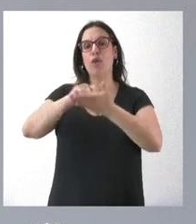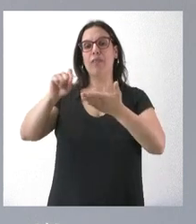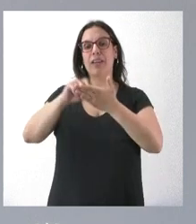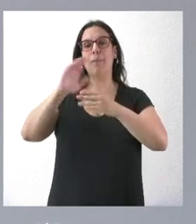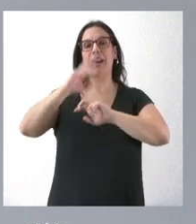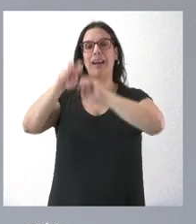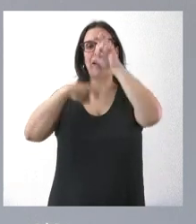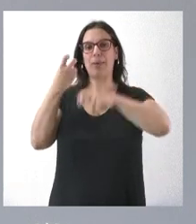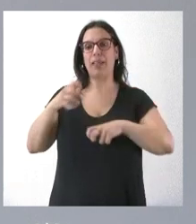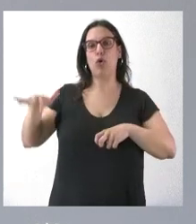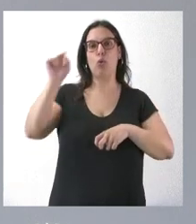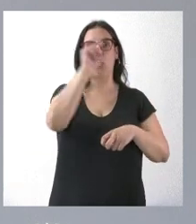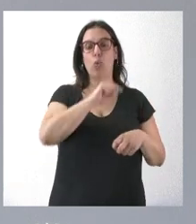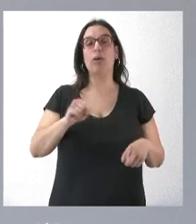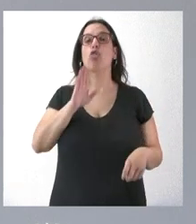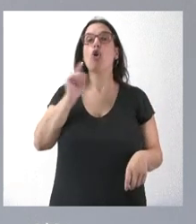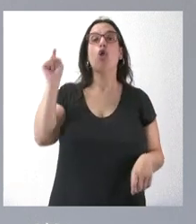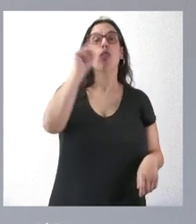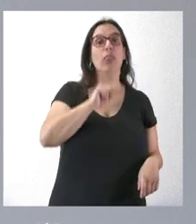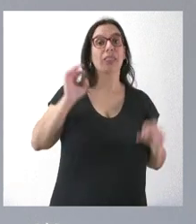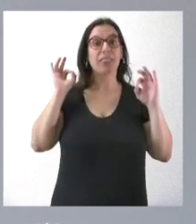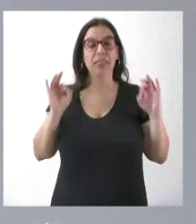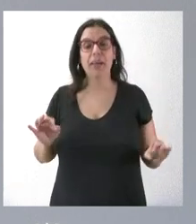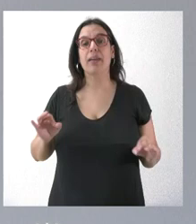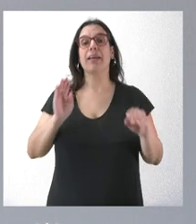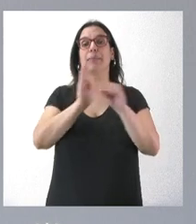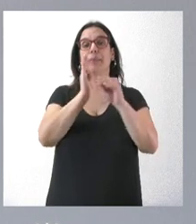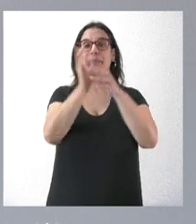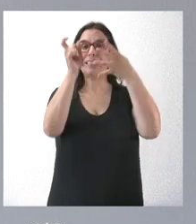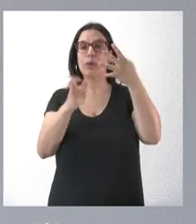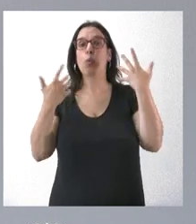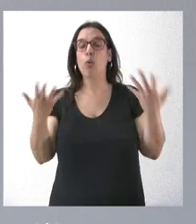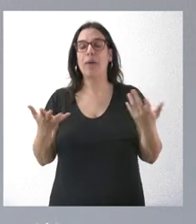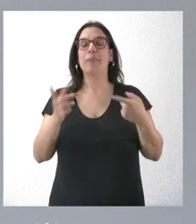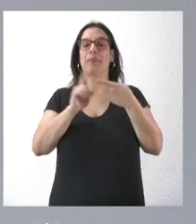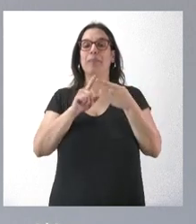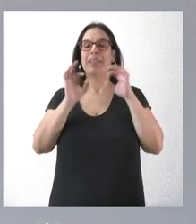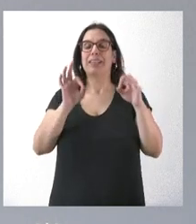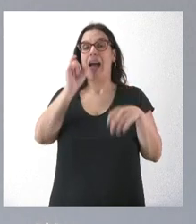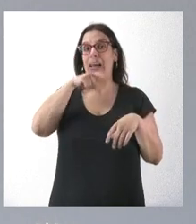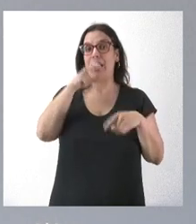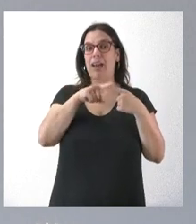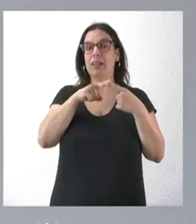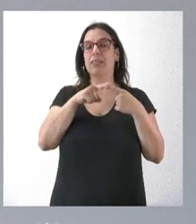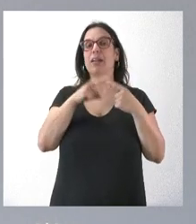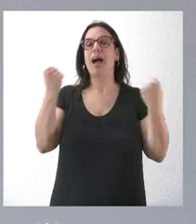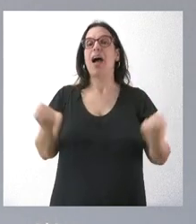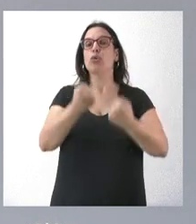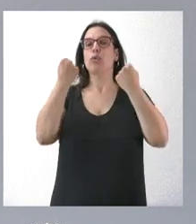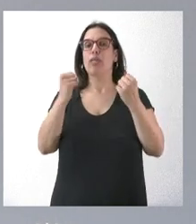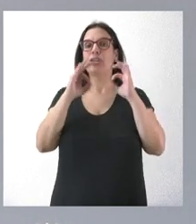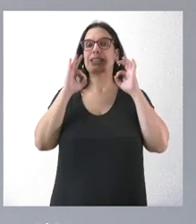en estos lugares. ¿Qué lugares son y cuáles son esos importes en concreto? Concretamente, para Aguilar de Campó, para una actuación